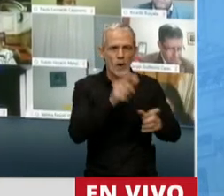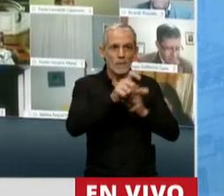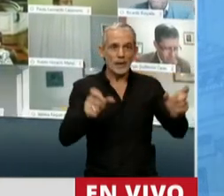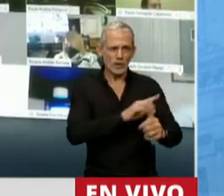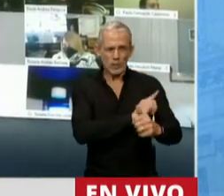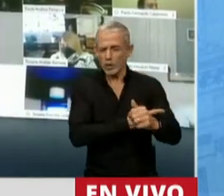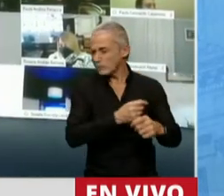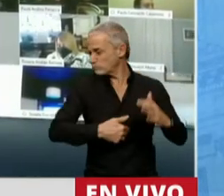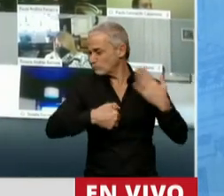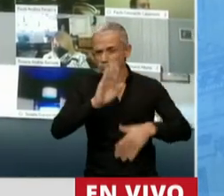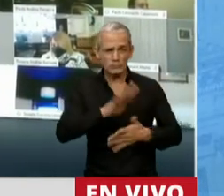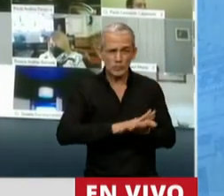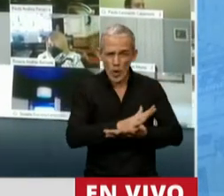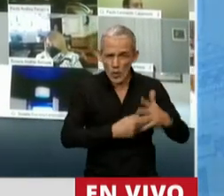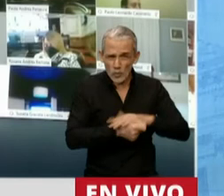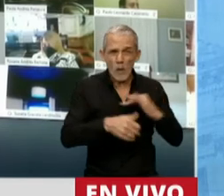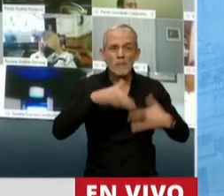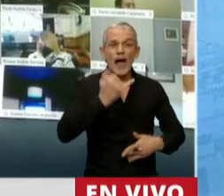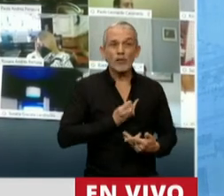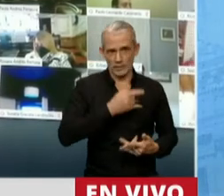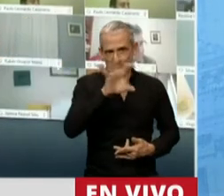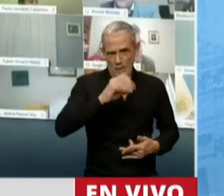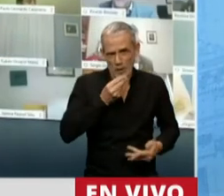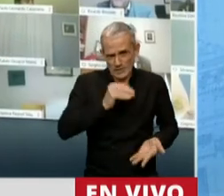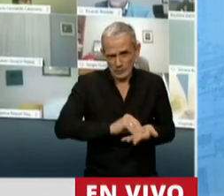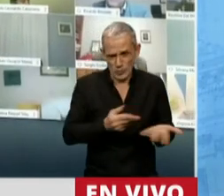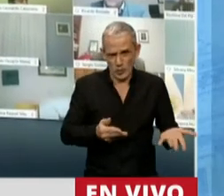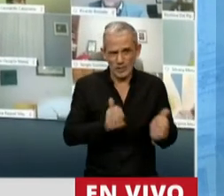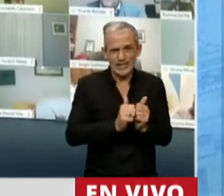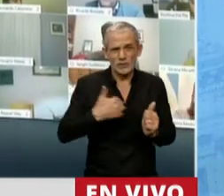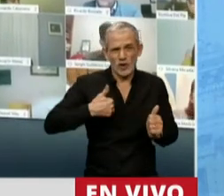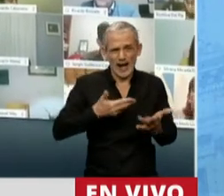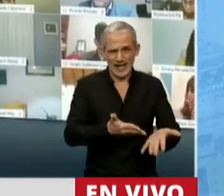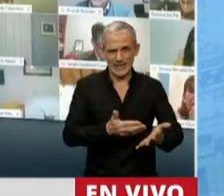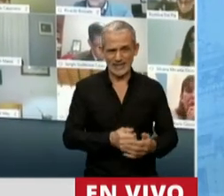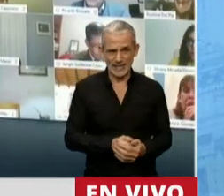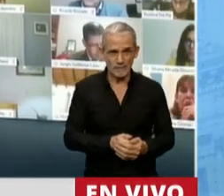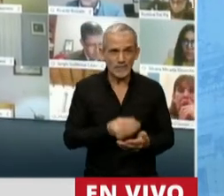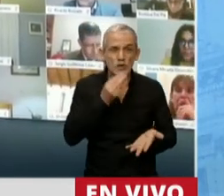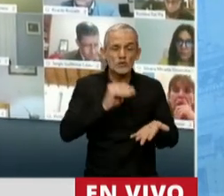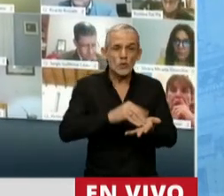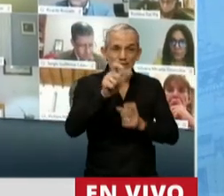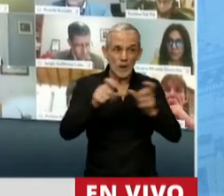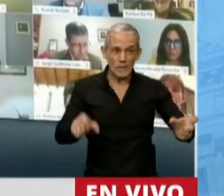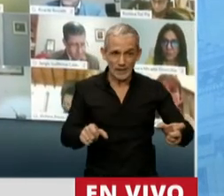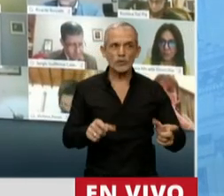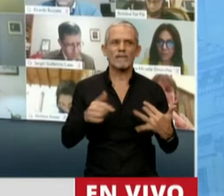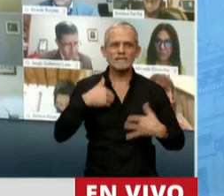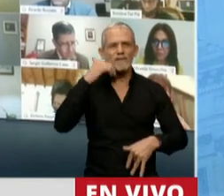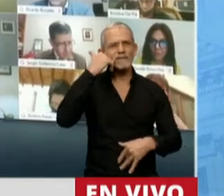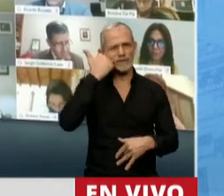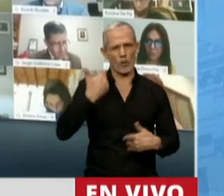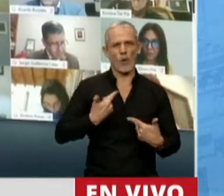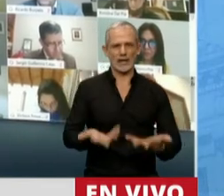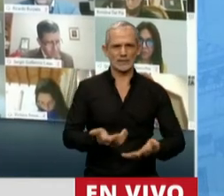corruptos de los últimos años de historia en la República Argentina. Y eso a los chubutenses nos avergüenza,